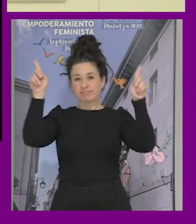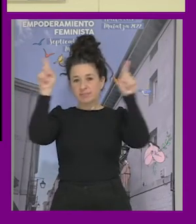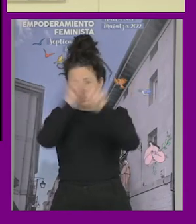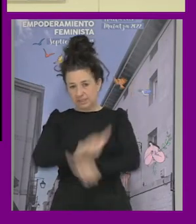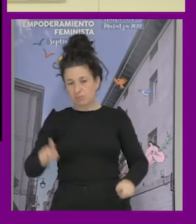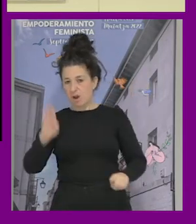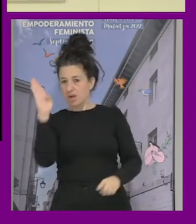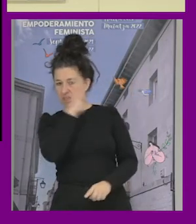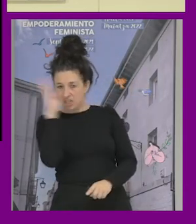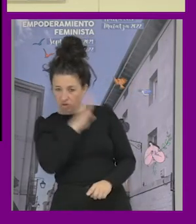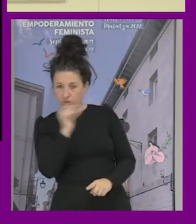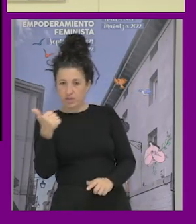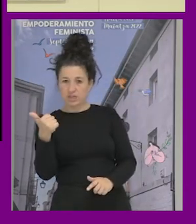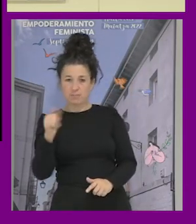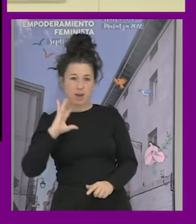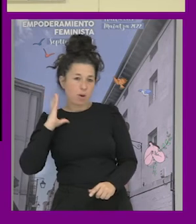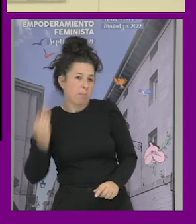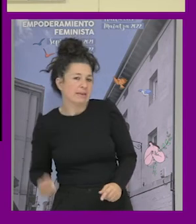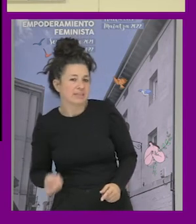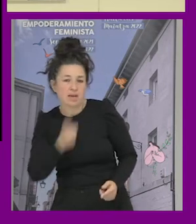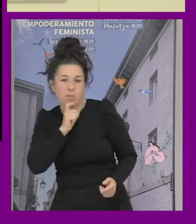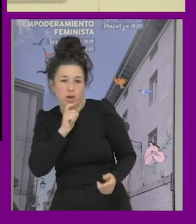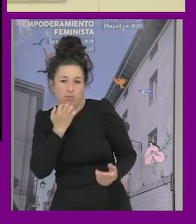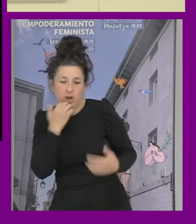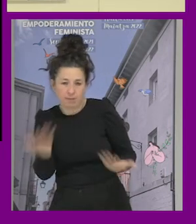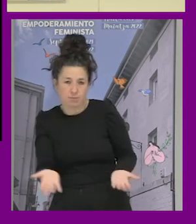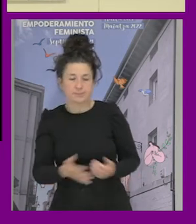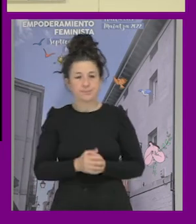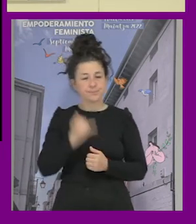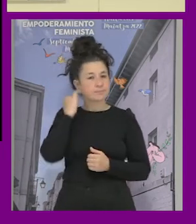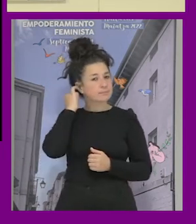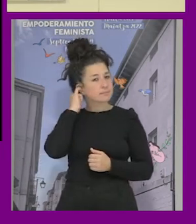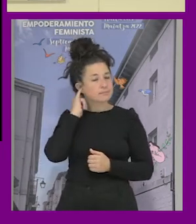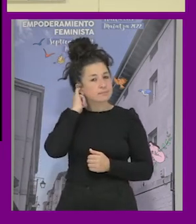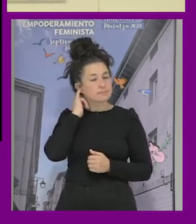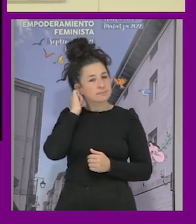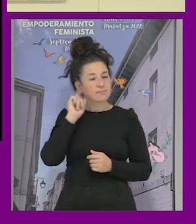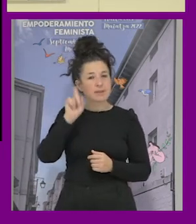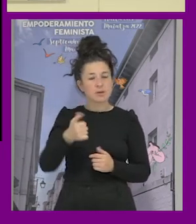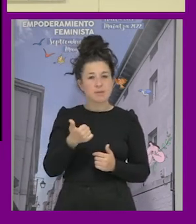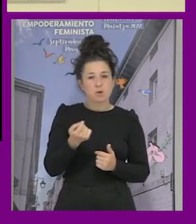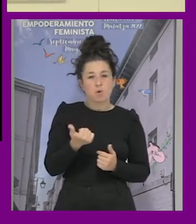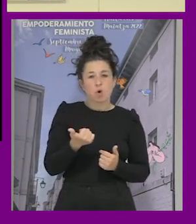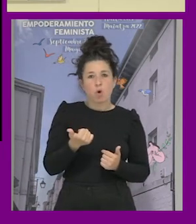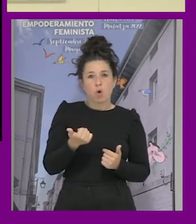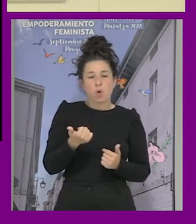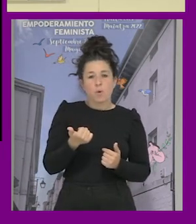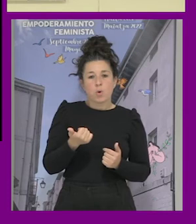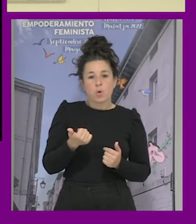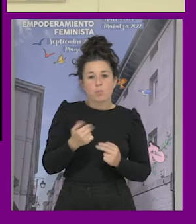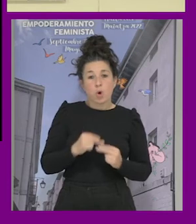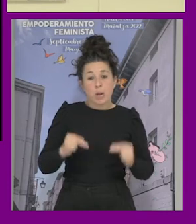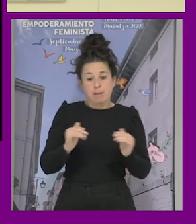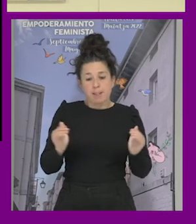y después lo de Palestina como que llega más tapado ¿no? pero bueno también es importante plantearnos a un nivel más micro si